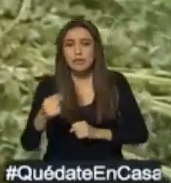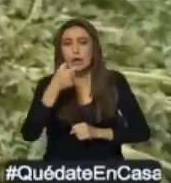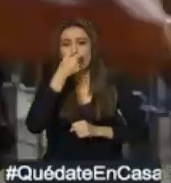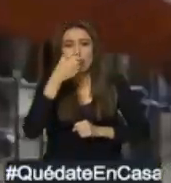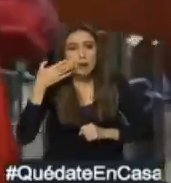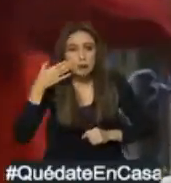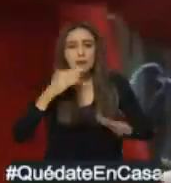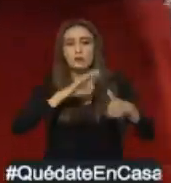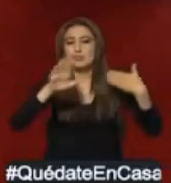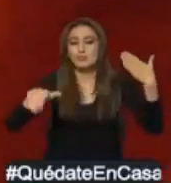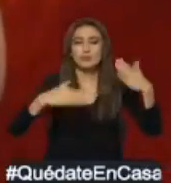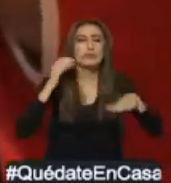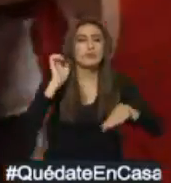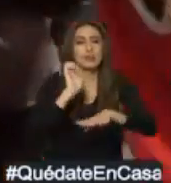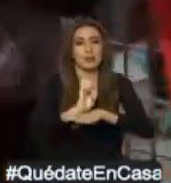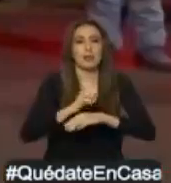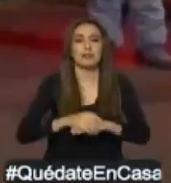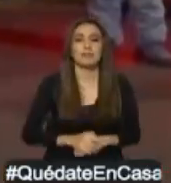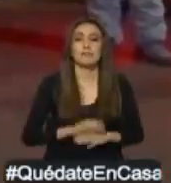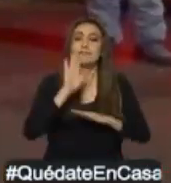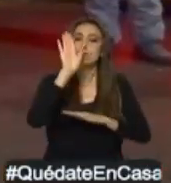el oriente, sino por todo el Ecuador.